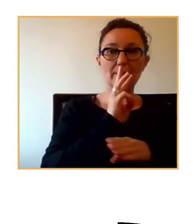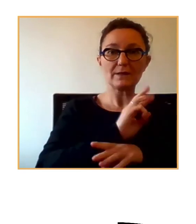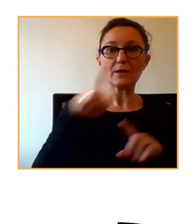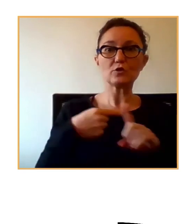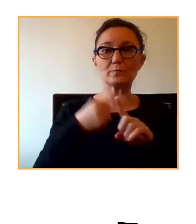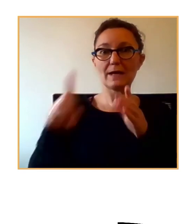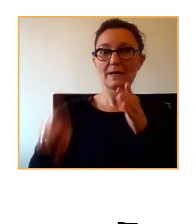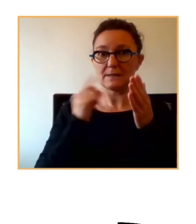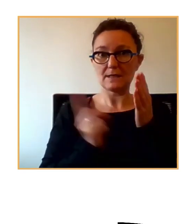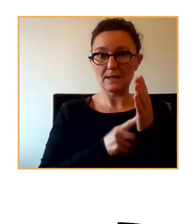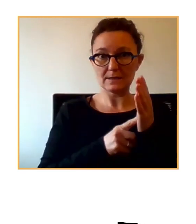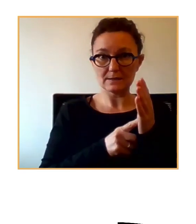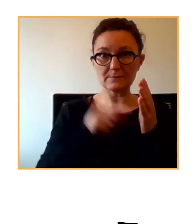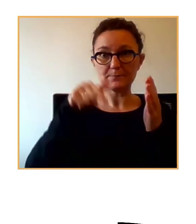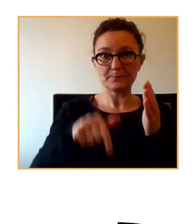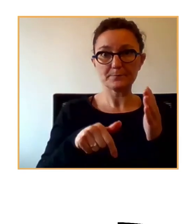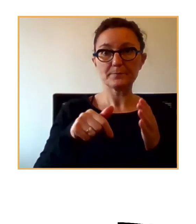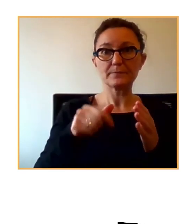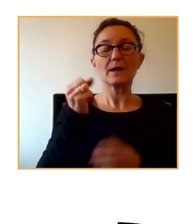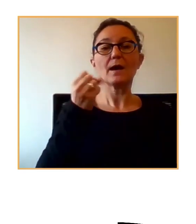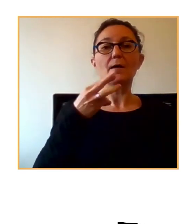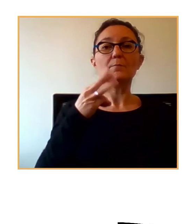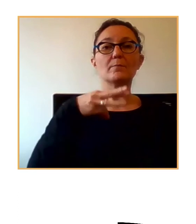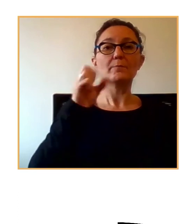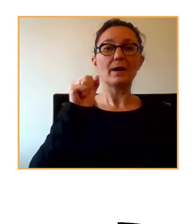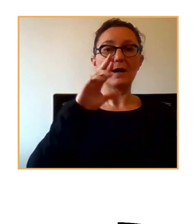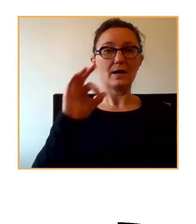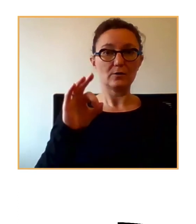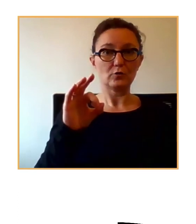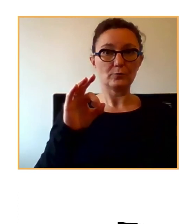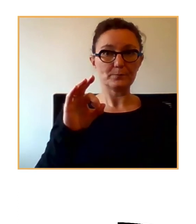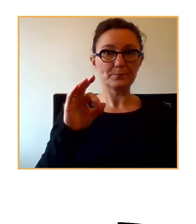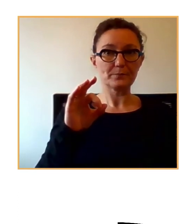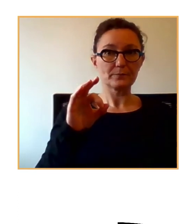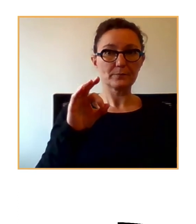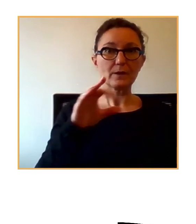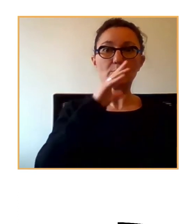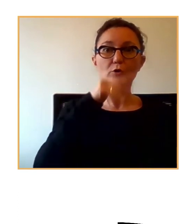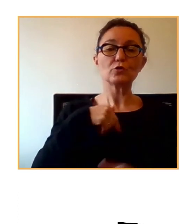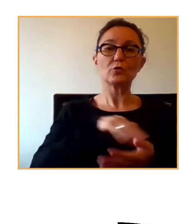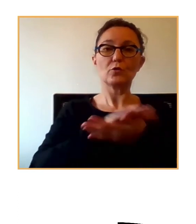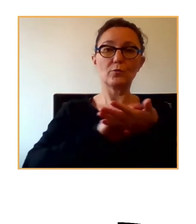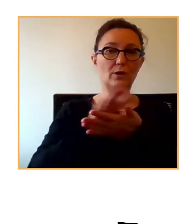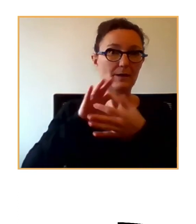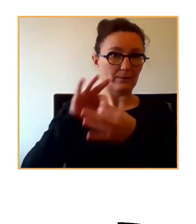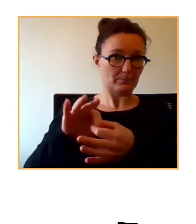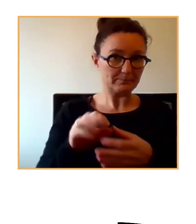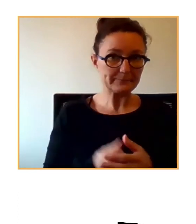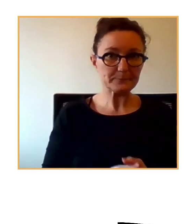Veo aquí además a Amparo Botejar, que además voy a hacer referencia precisamente a su acción. Voy a compartir,